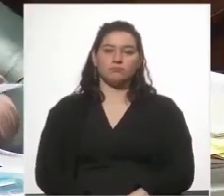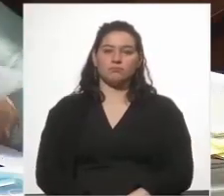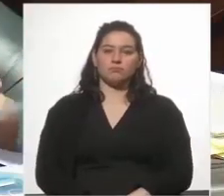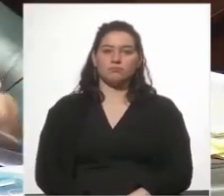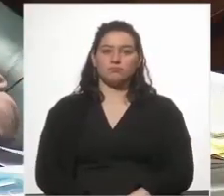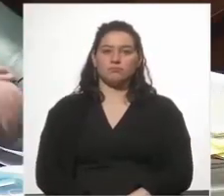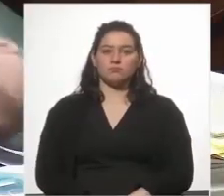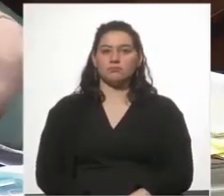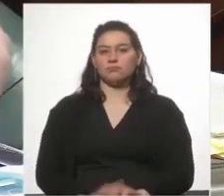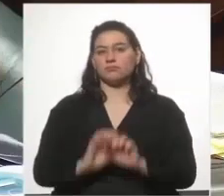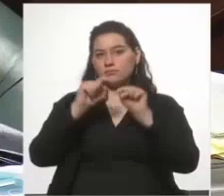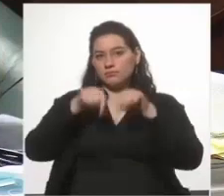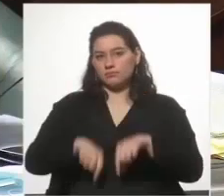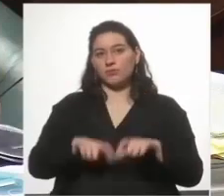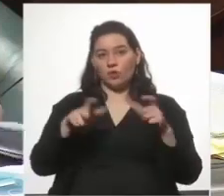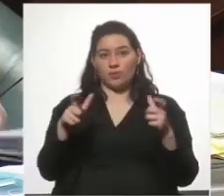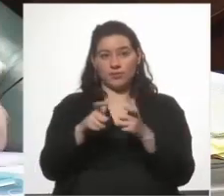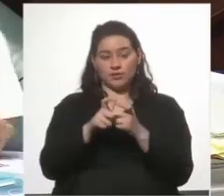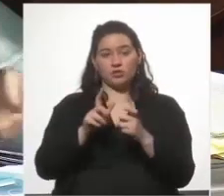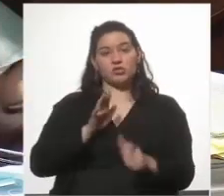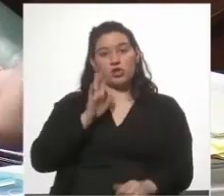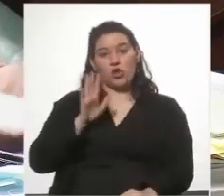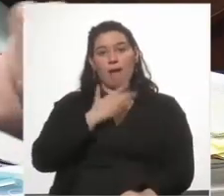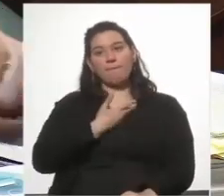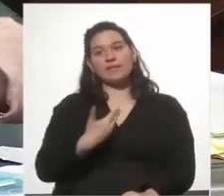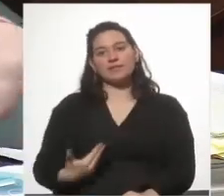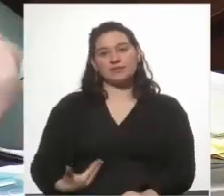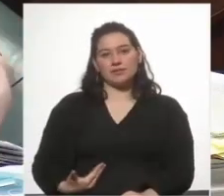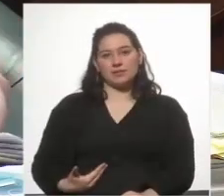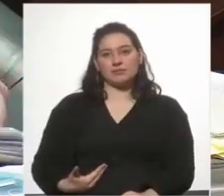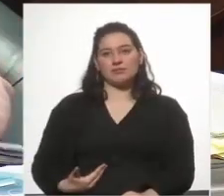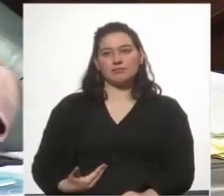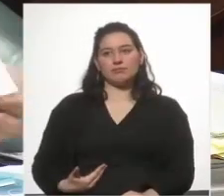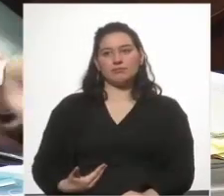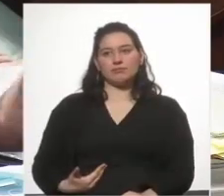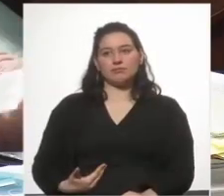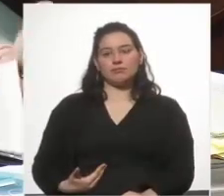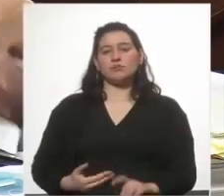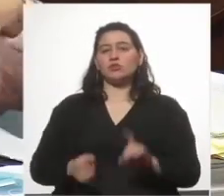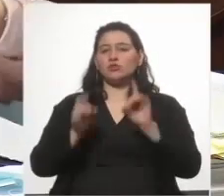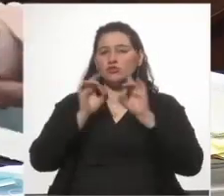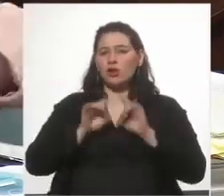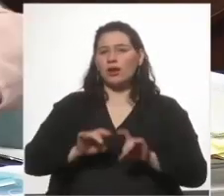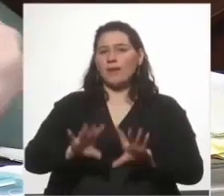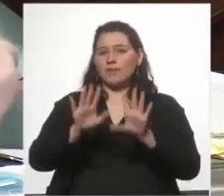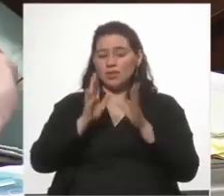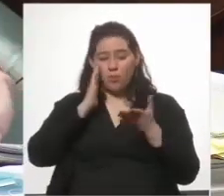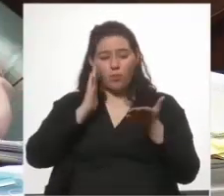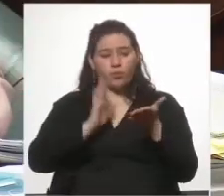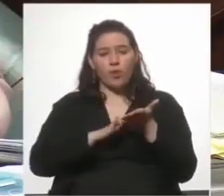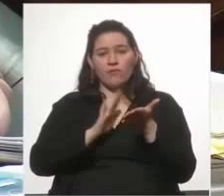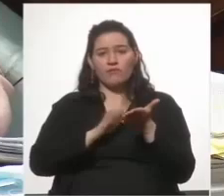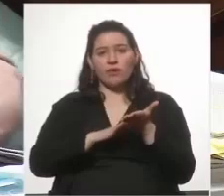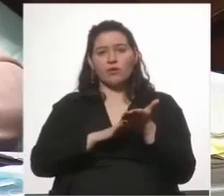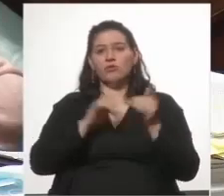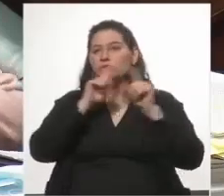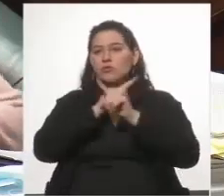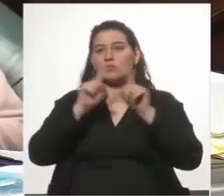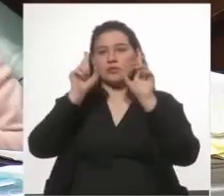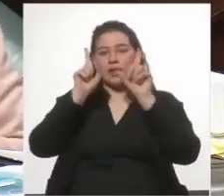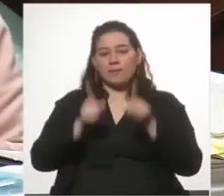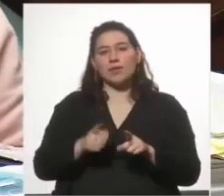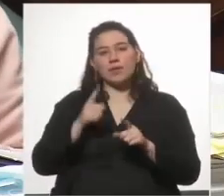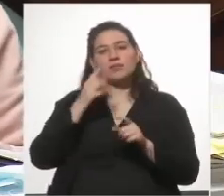Acá la comisión, señora Presidente, no solamente recibió todas las pruebas, sino que fue a recoger los